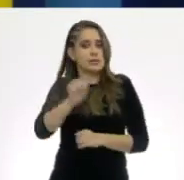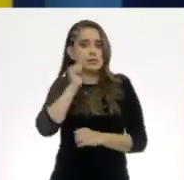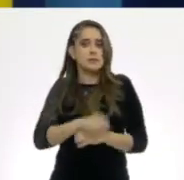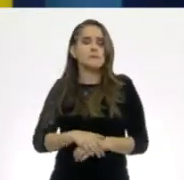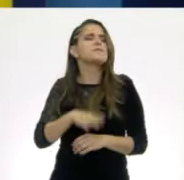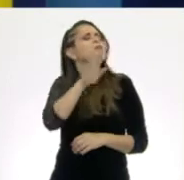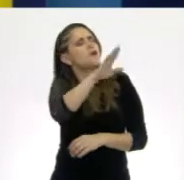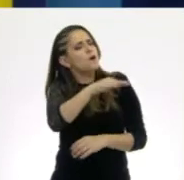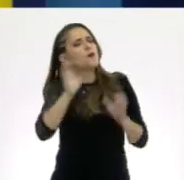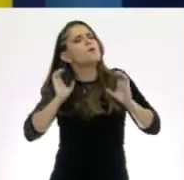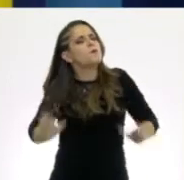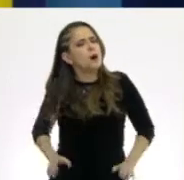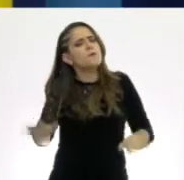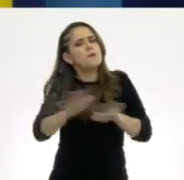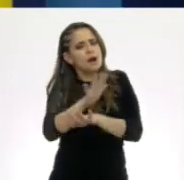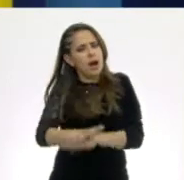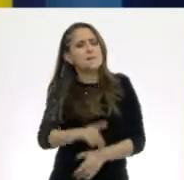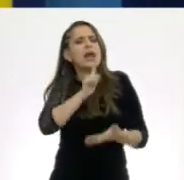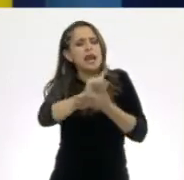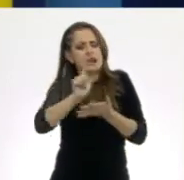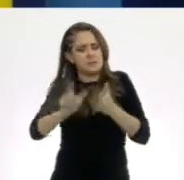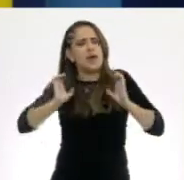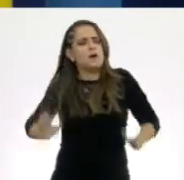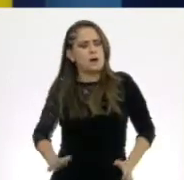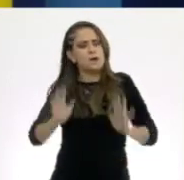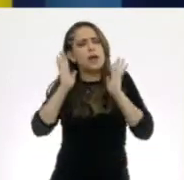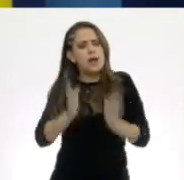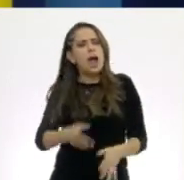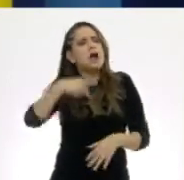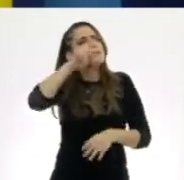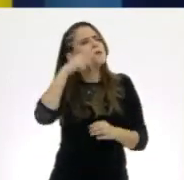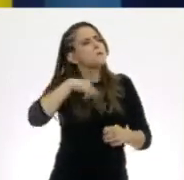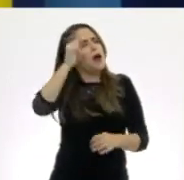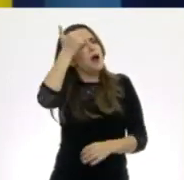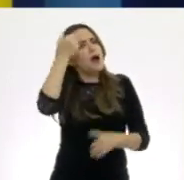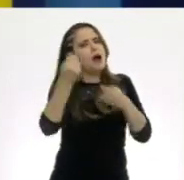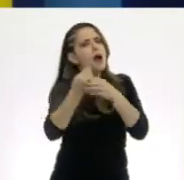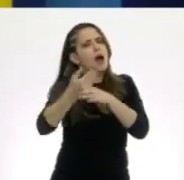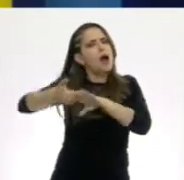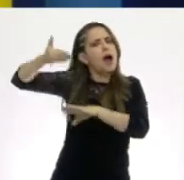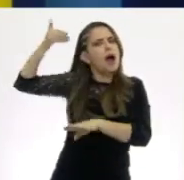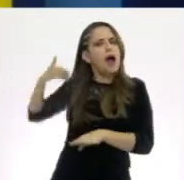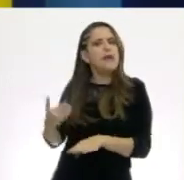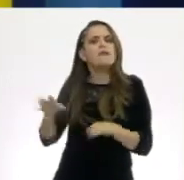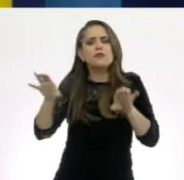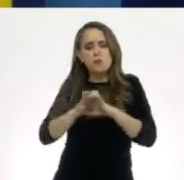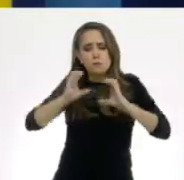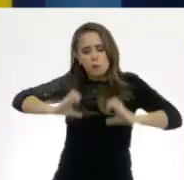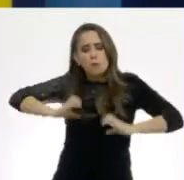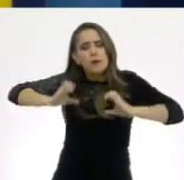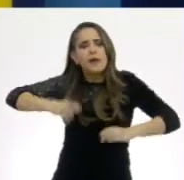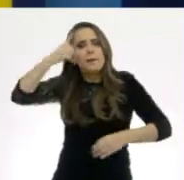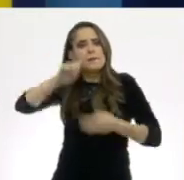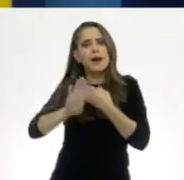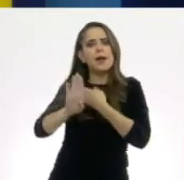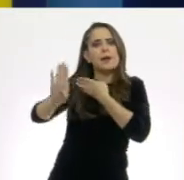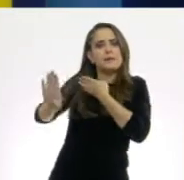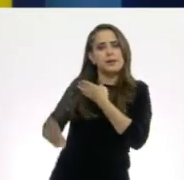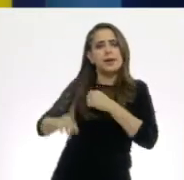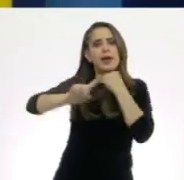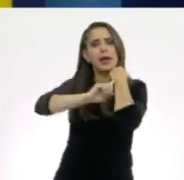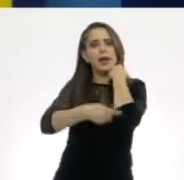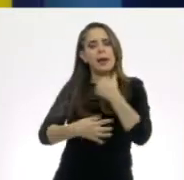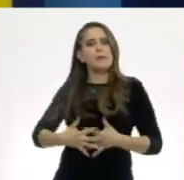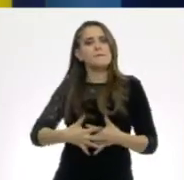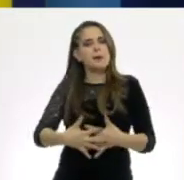cambios físicos e higiene, en la clase pasada hablamos de cuidados y protección para prevenir el embarazo durante la pubertad y